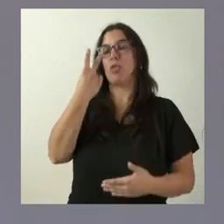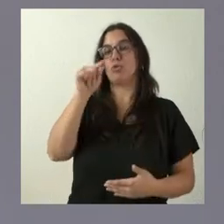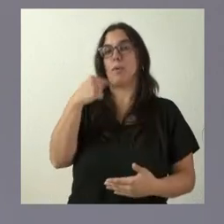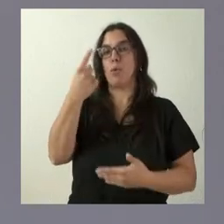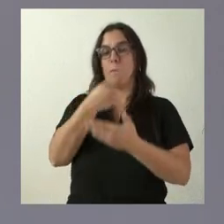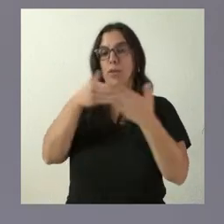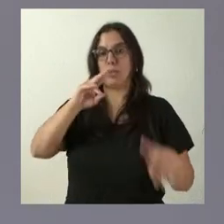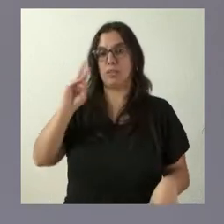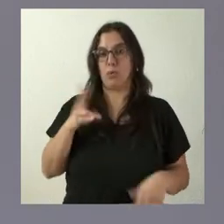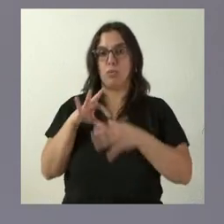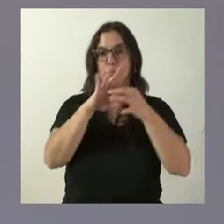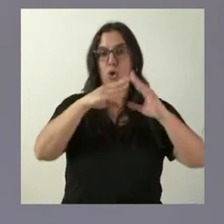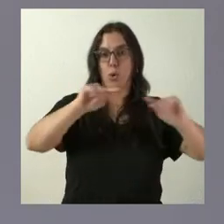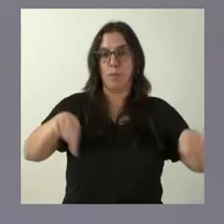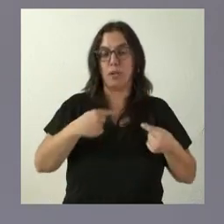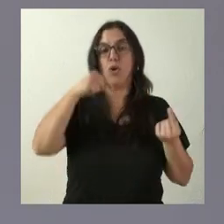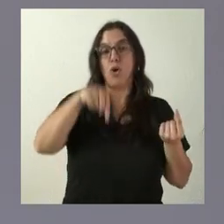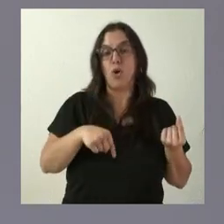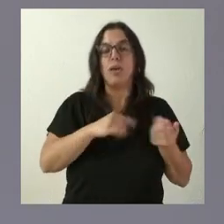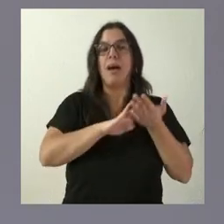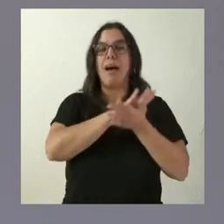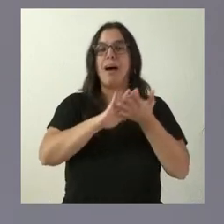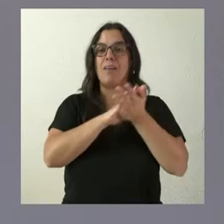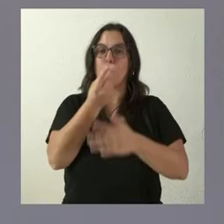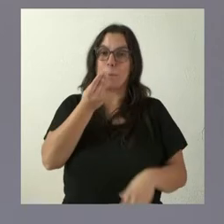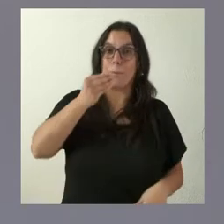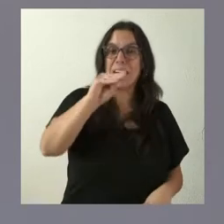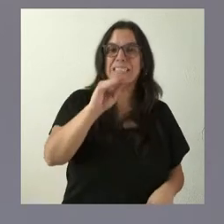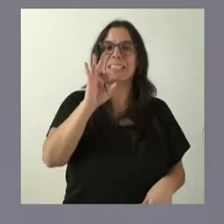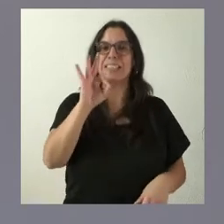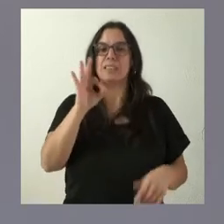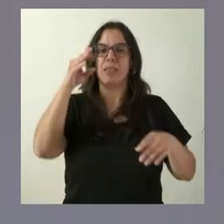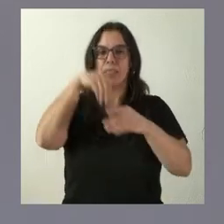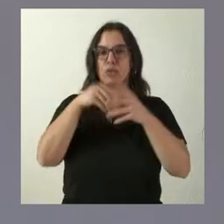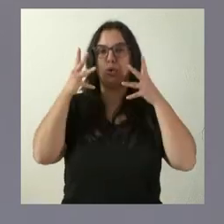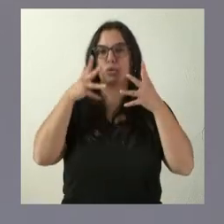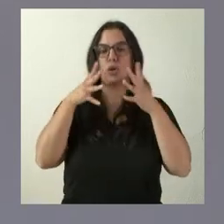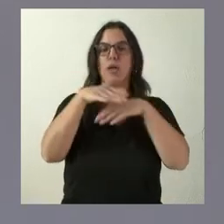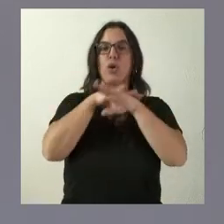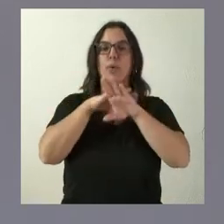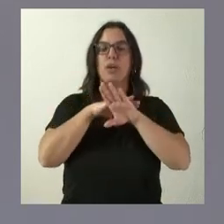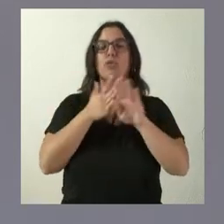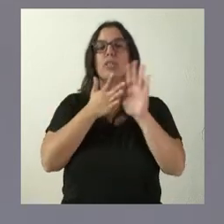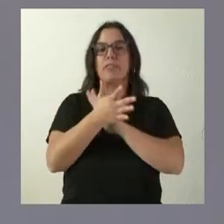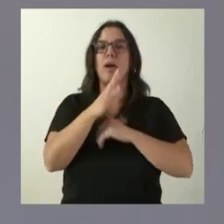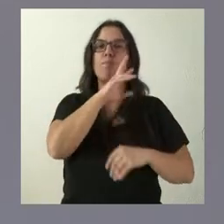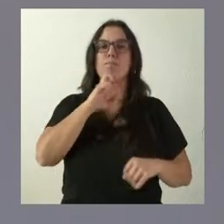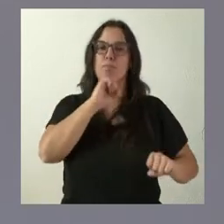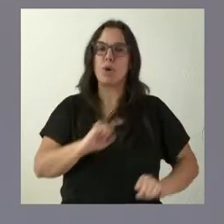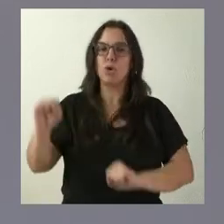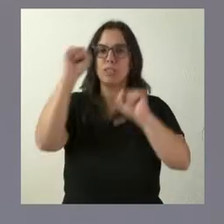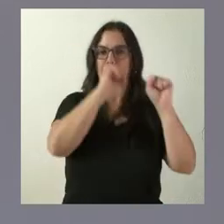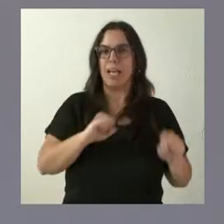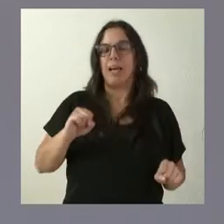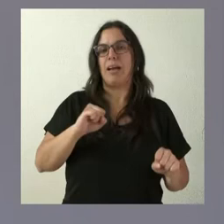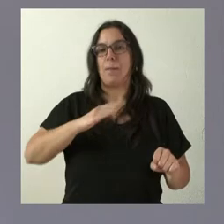vinculados a ese convenio. Hoy hablamos de una aportación adicional en el Consejo de Gobierno, con lo cual estamos protegiendo este bien, que